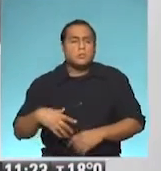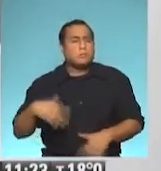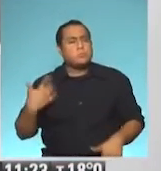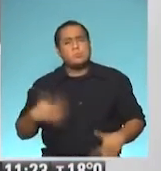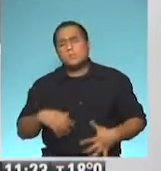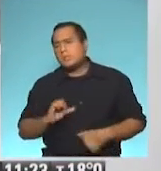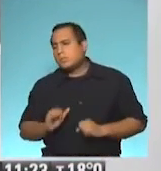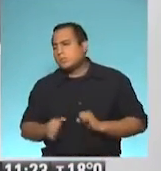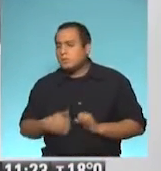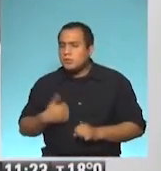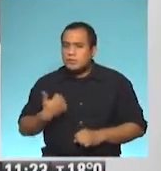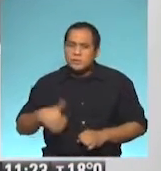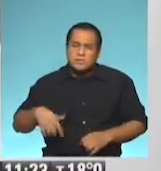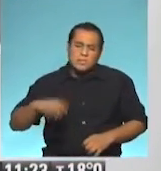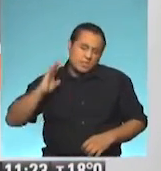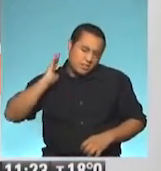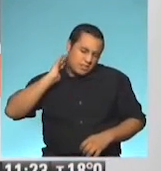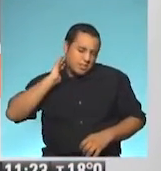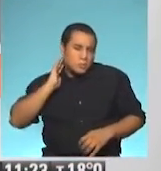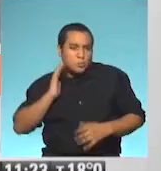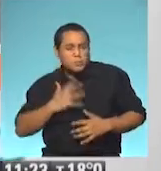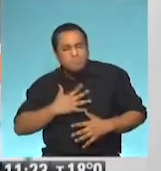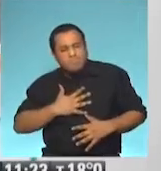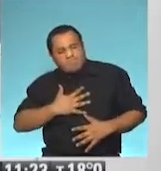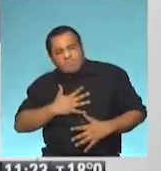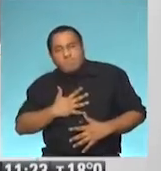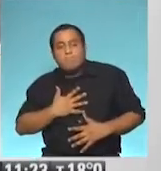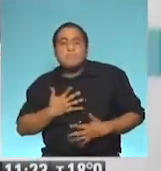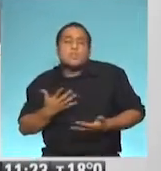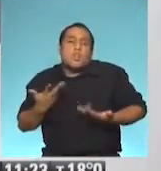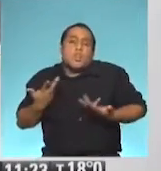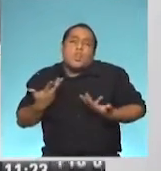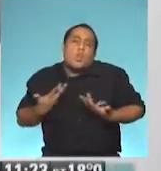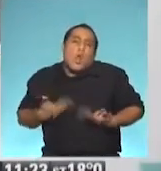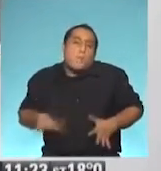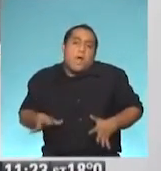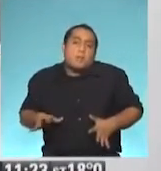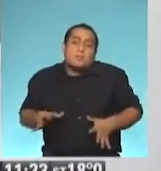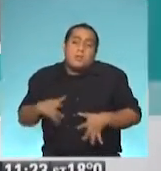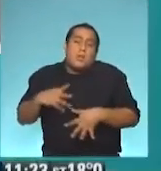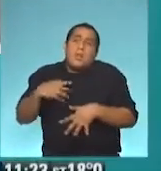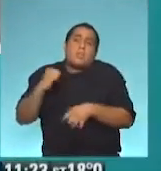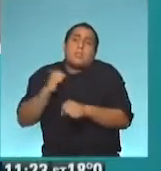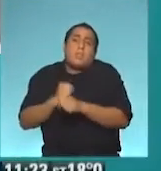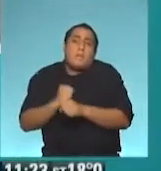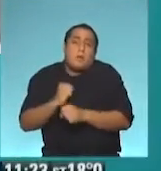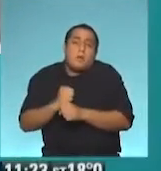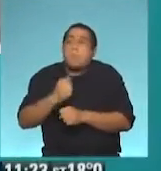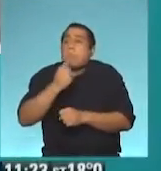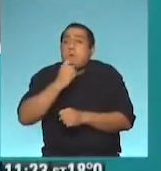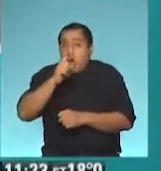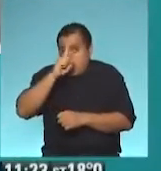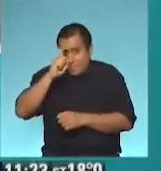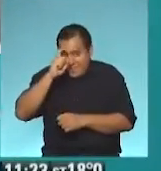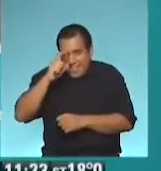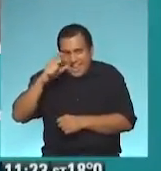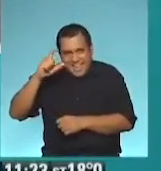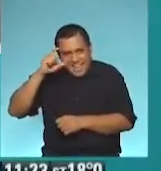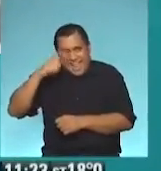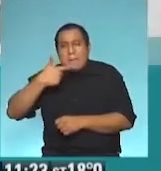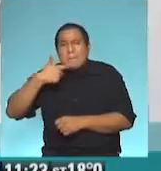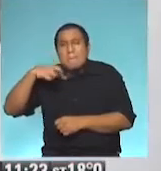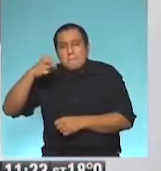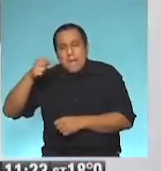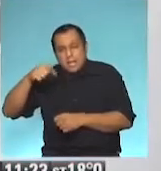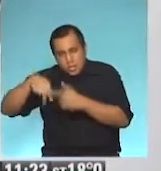uno sienta malestar. Digo, en el trabajo que venimos haciendo tanto en el Hospital Español como en PAMI,